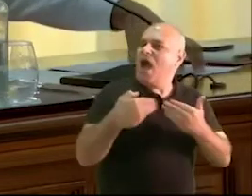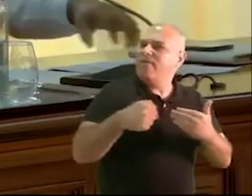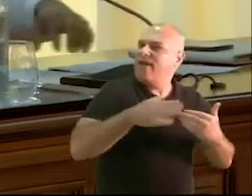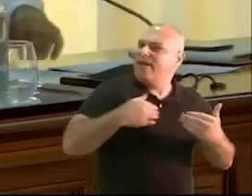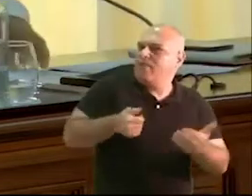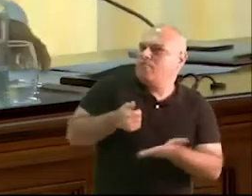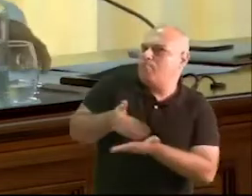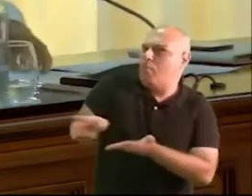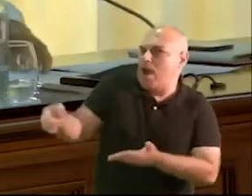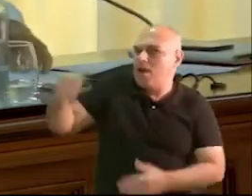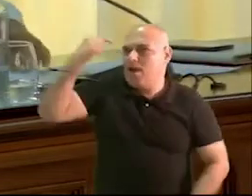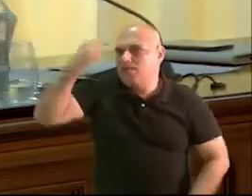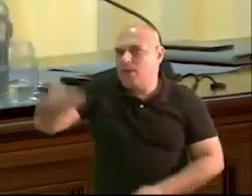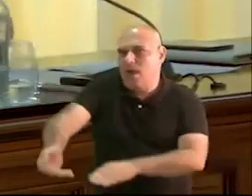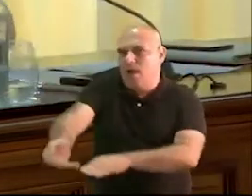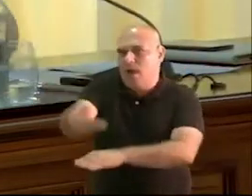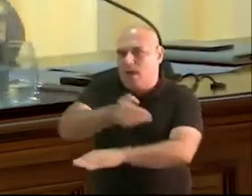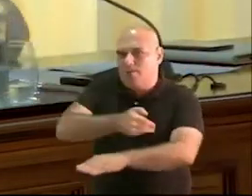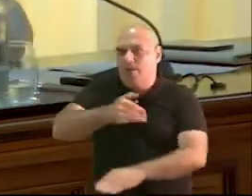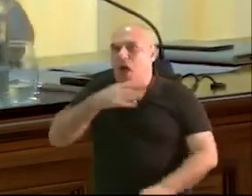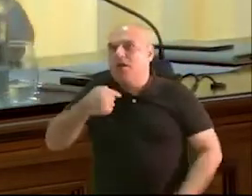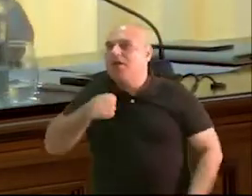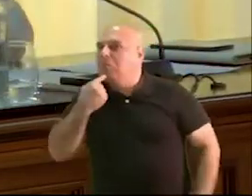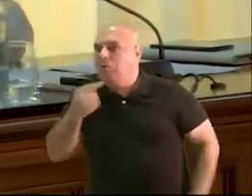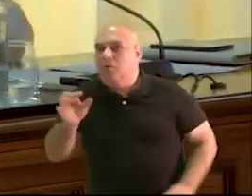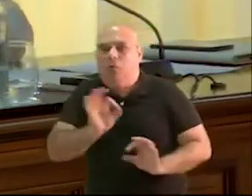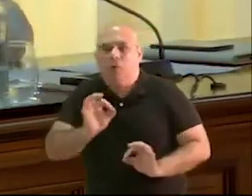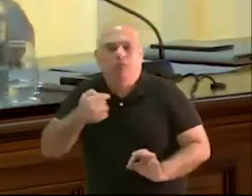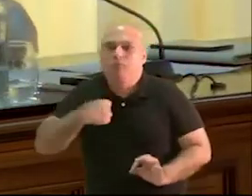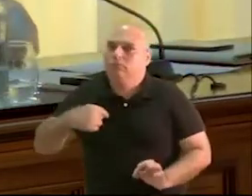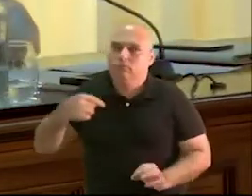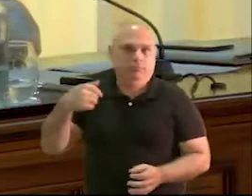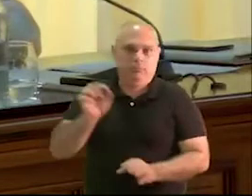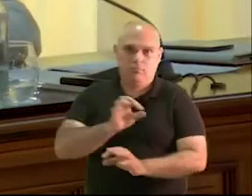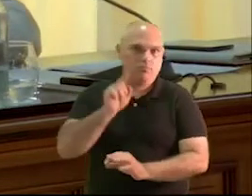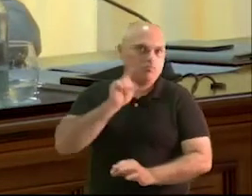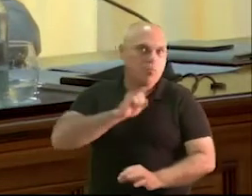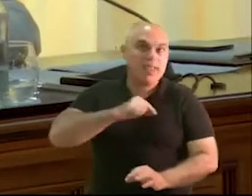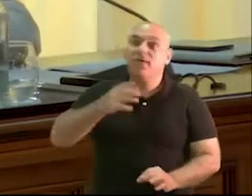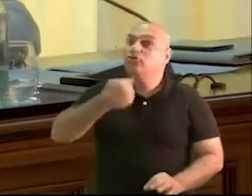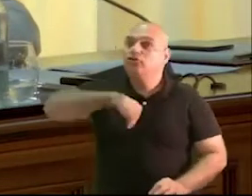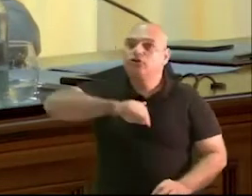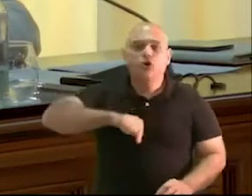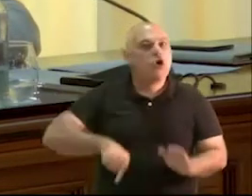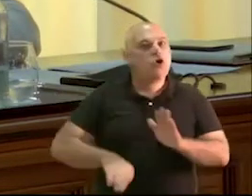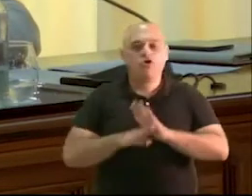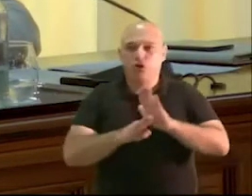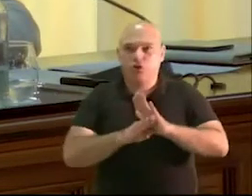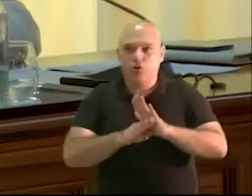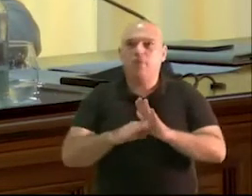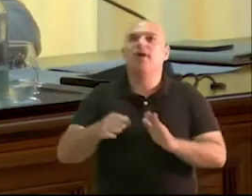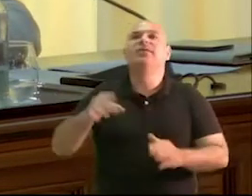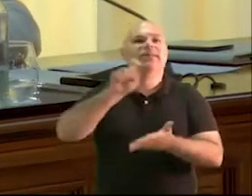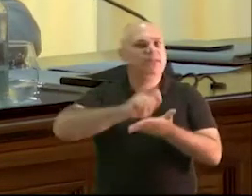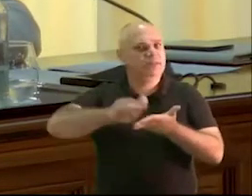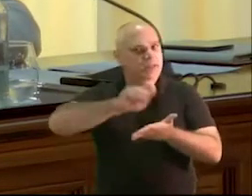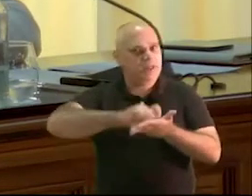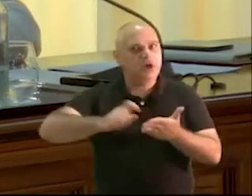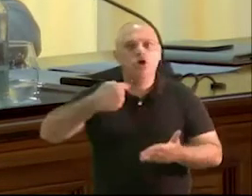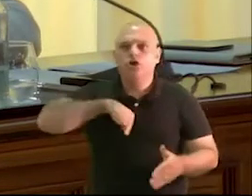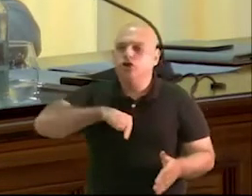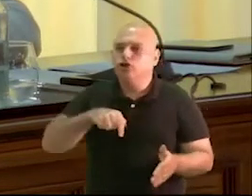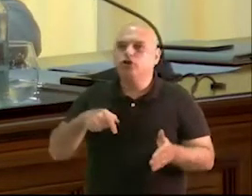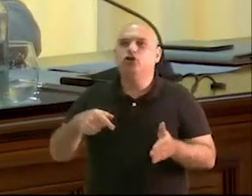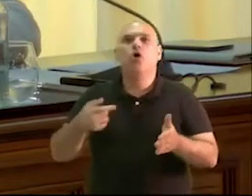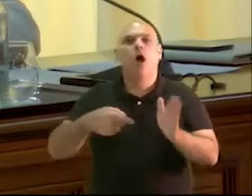pesar de lo que pudo decir el informe secretario. Por eso, seguimos insistiendo, señor secretario, que sí se cumplieron procedimientos. Los procedimientos que